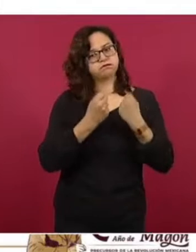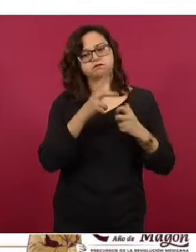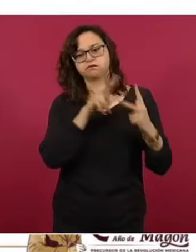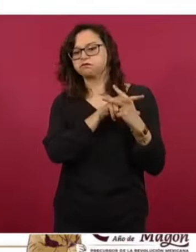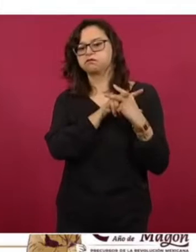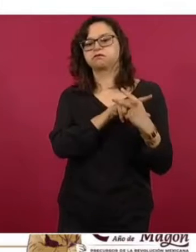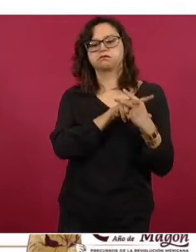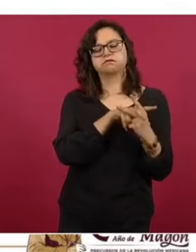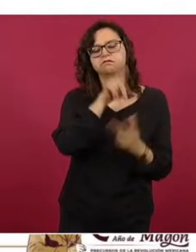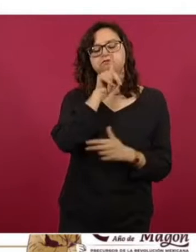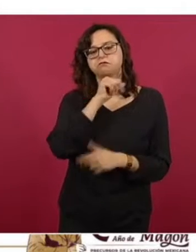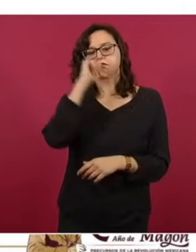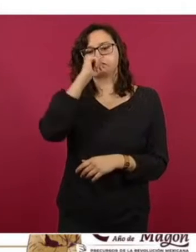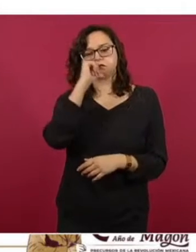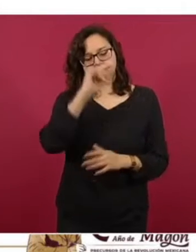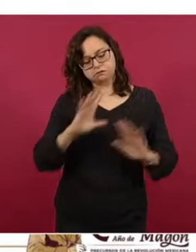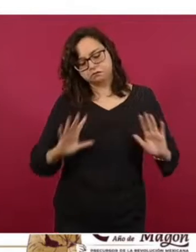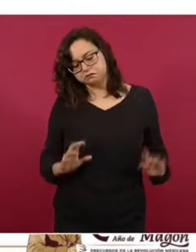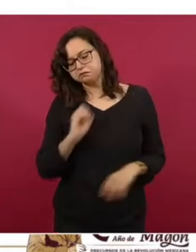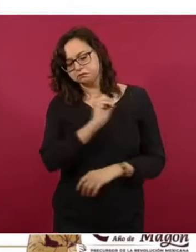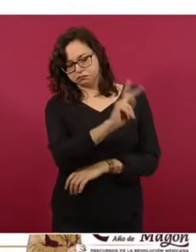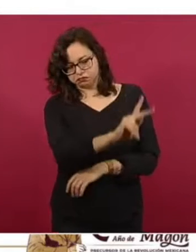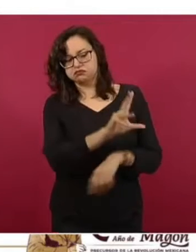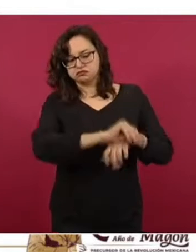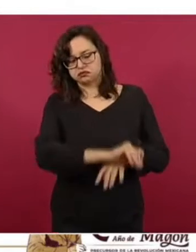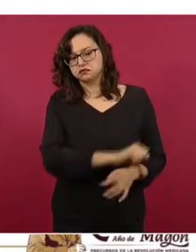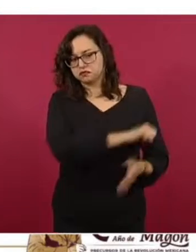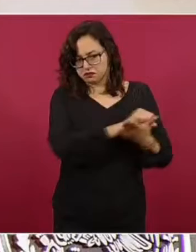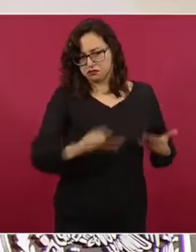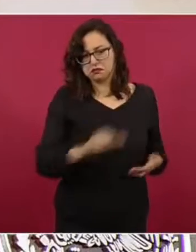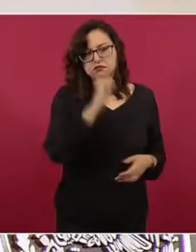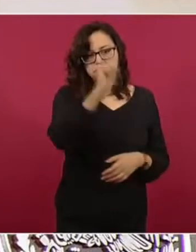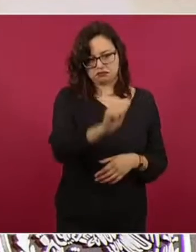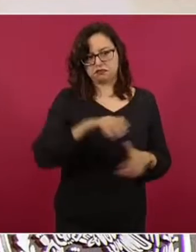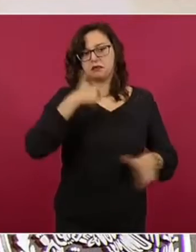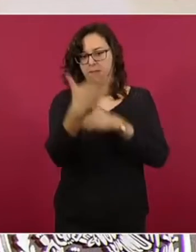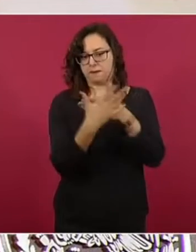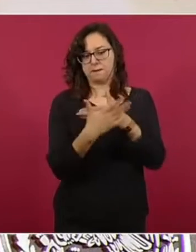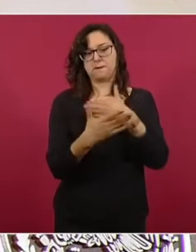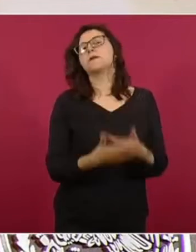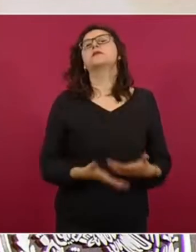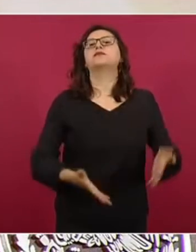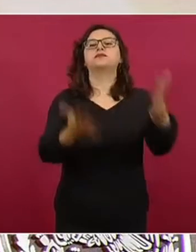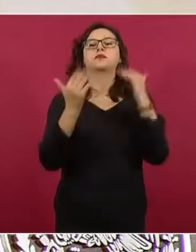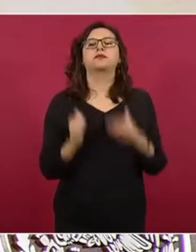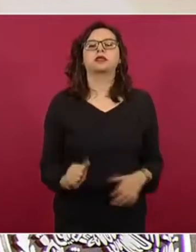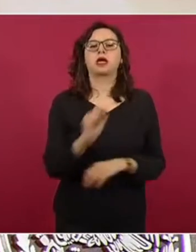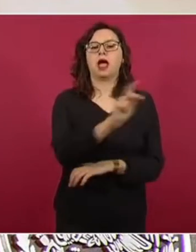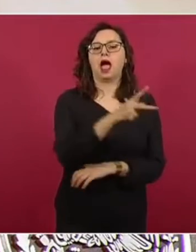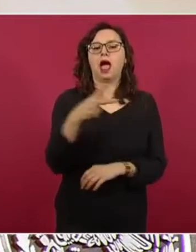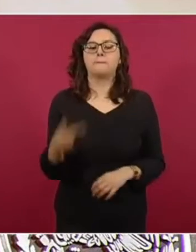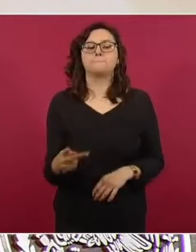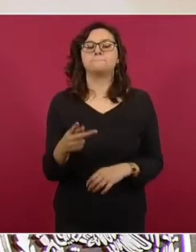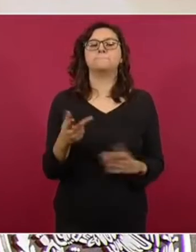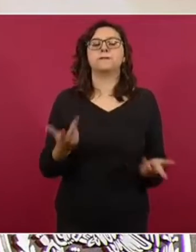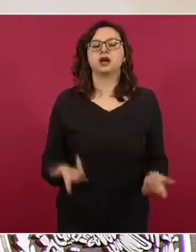no se pudieron colocar los sellos. ¿Cuál es el precio? De acuerdo a la app, que no tome en cuenta el margen más barato, para